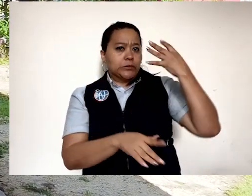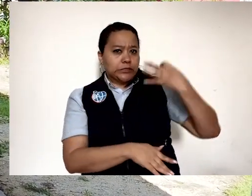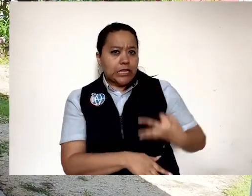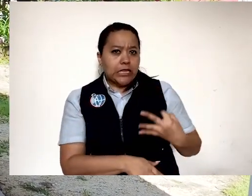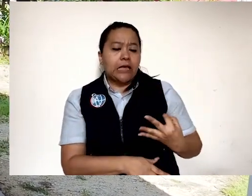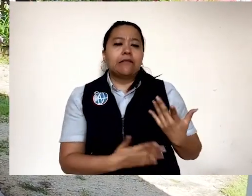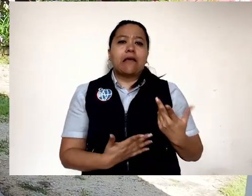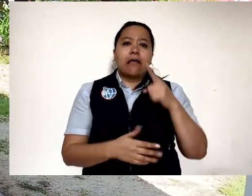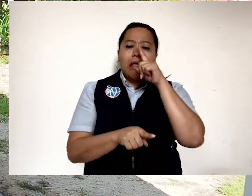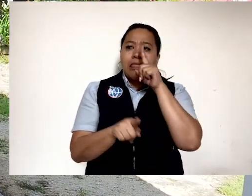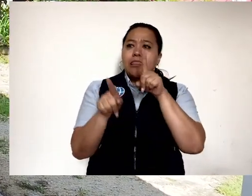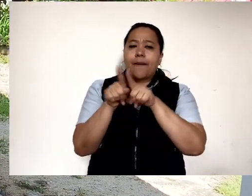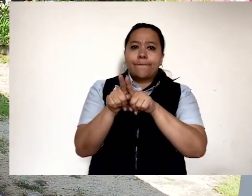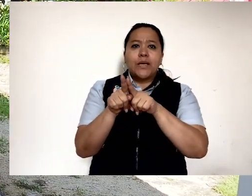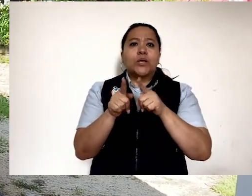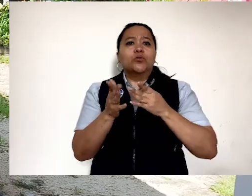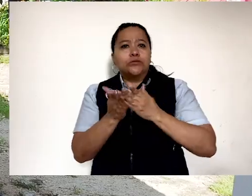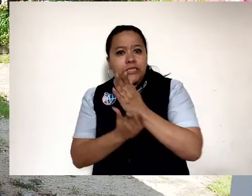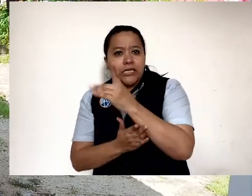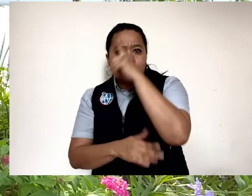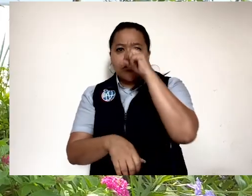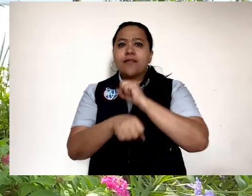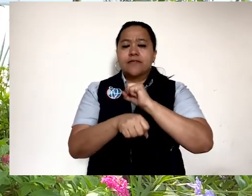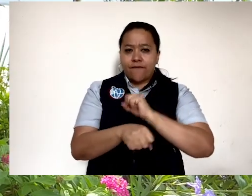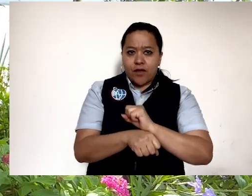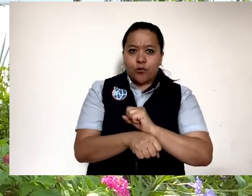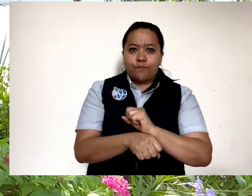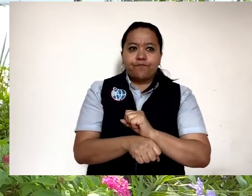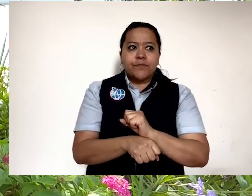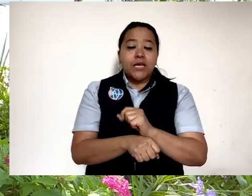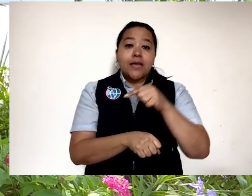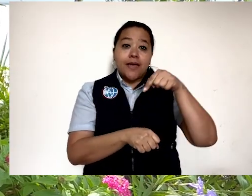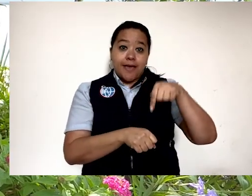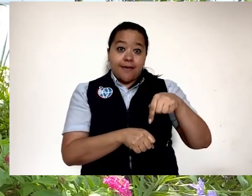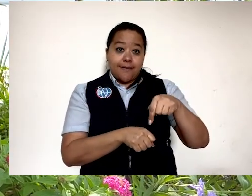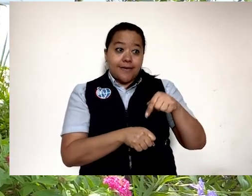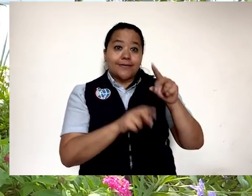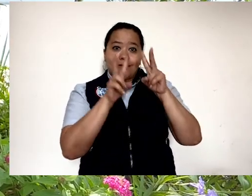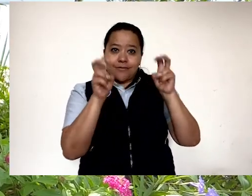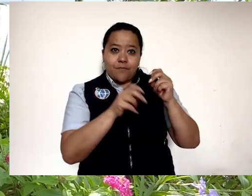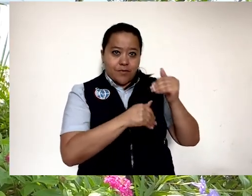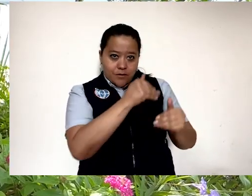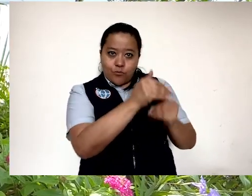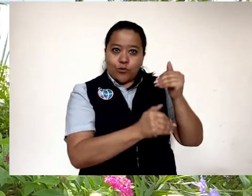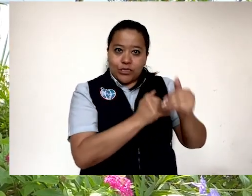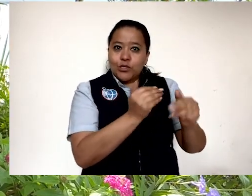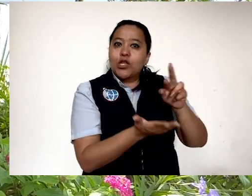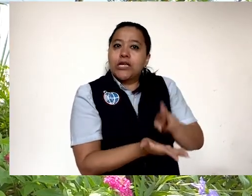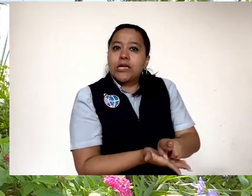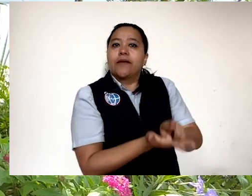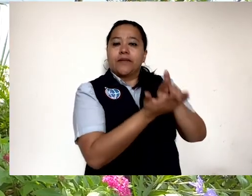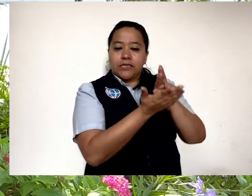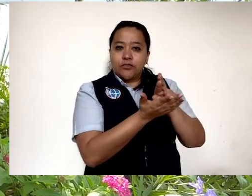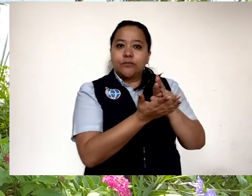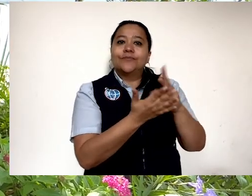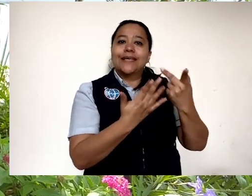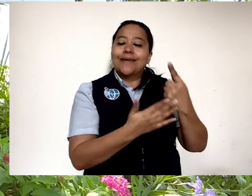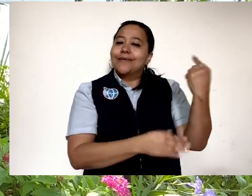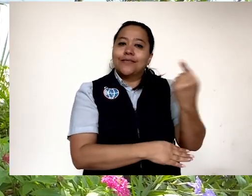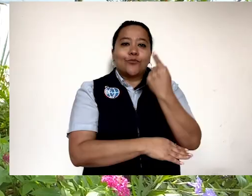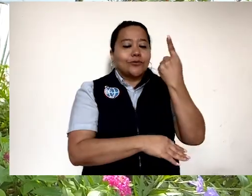derecho al trabajo y este proceso de rehabilitación para utilizar las herramientas muy importantes